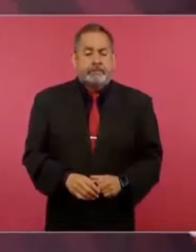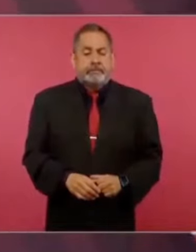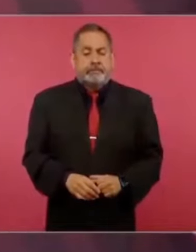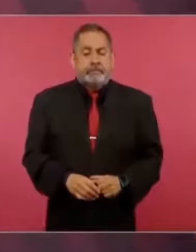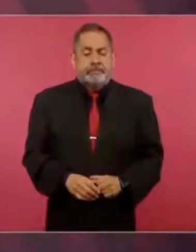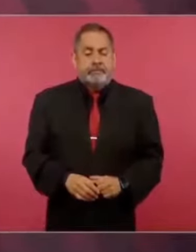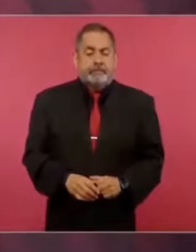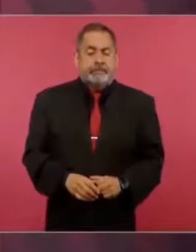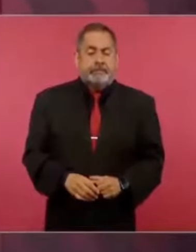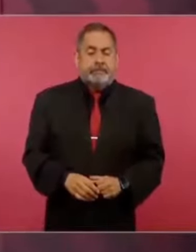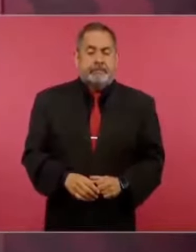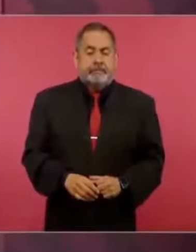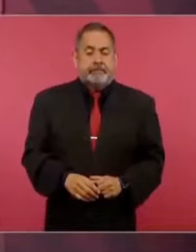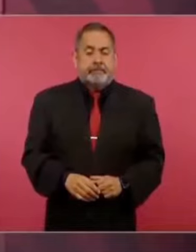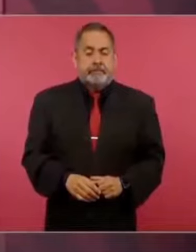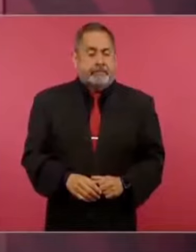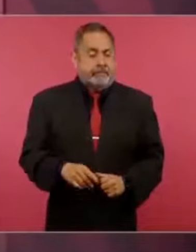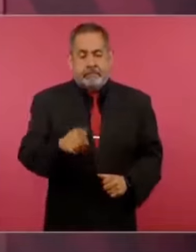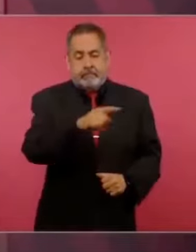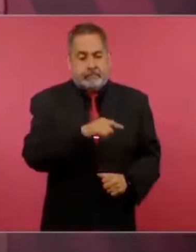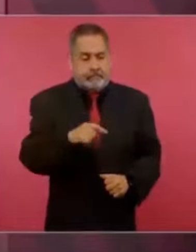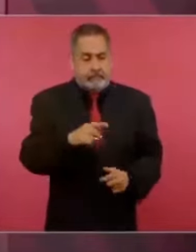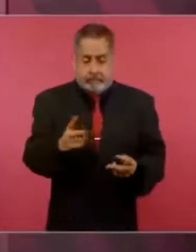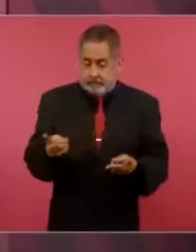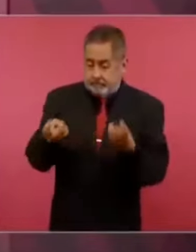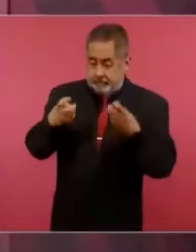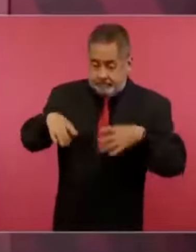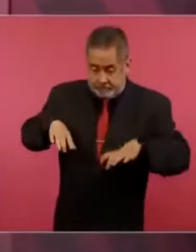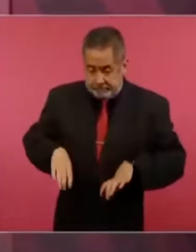tranza no avanza